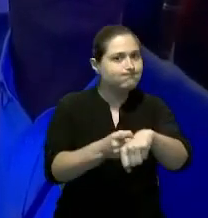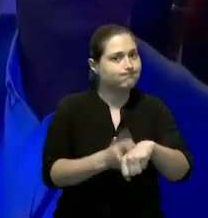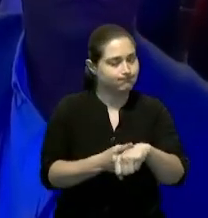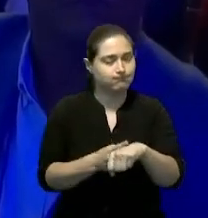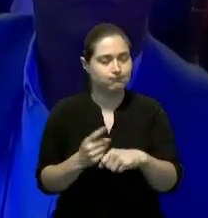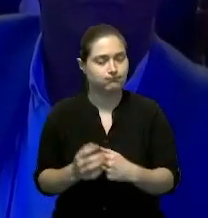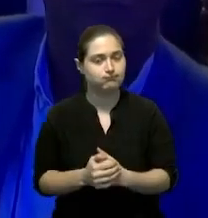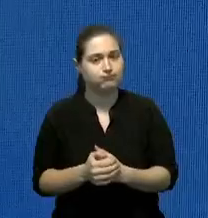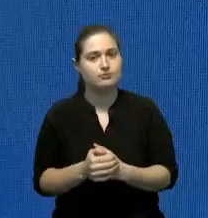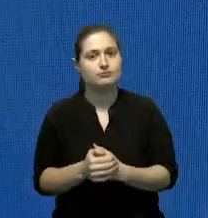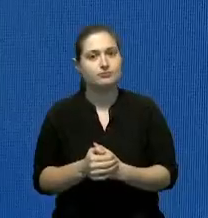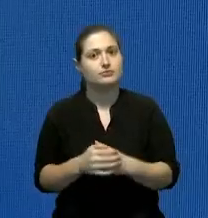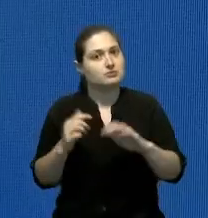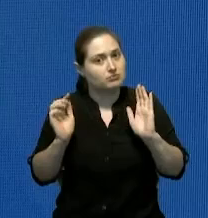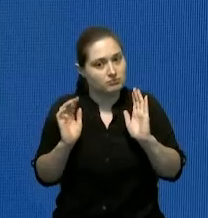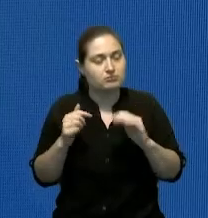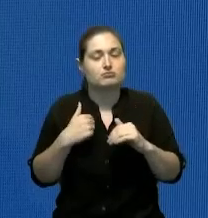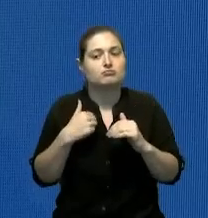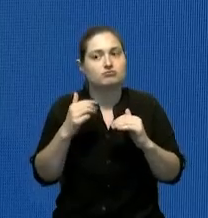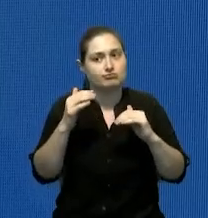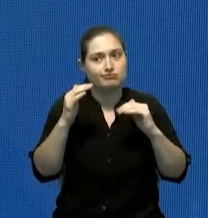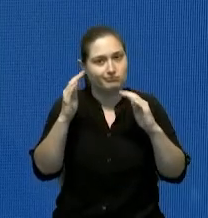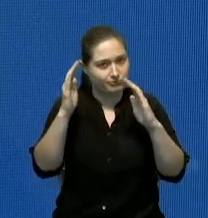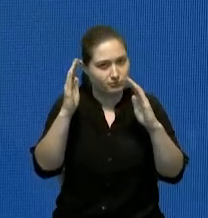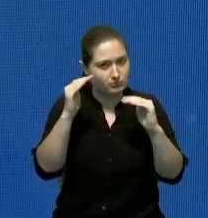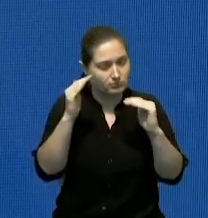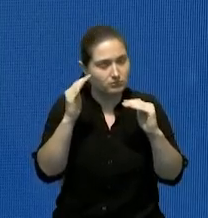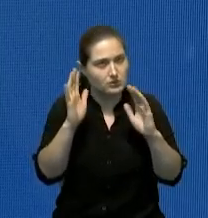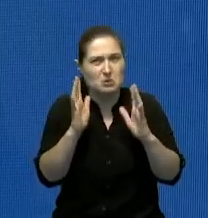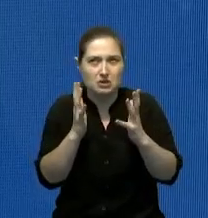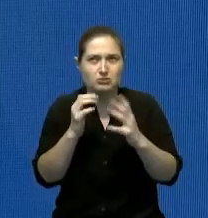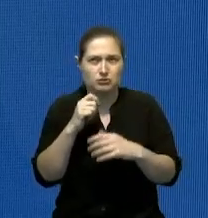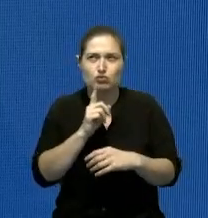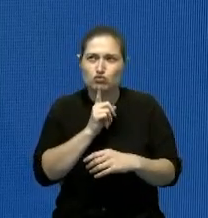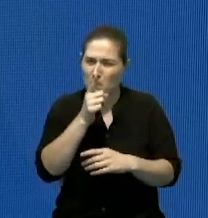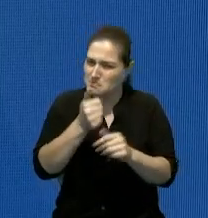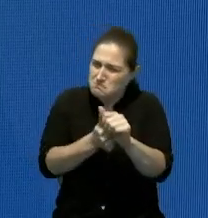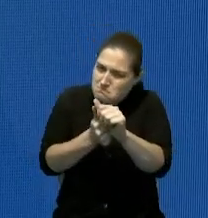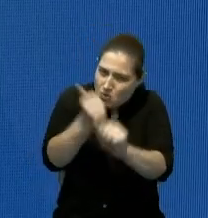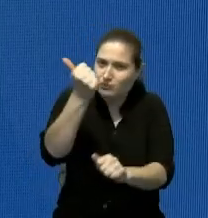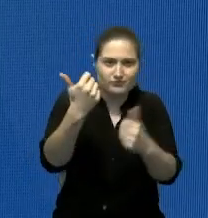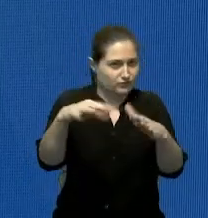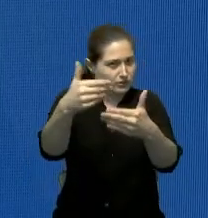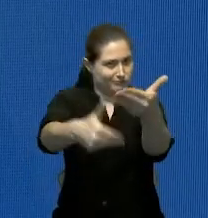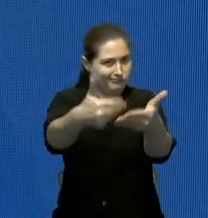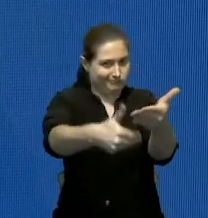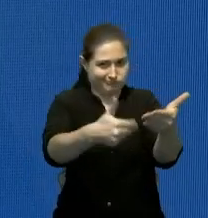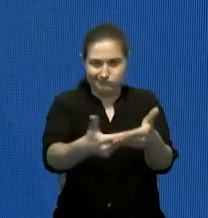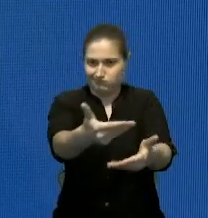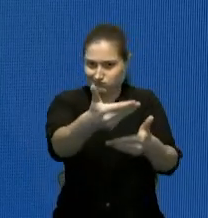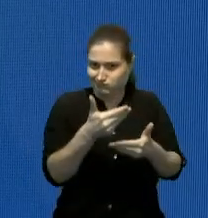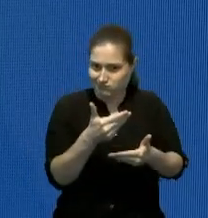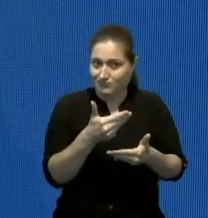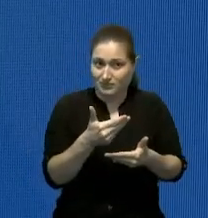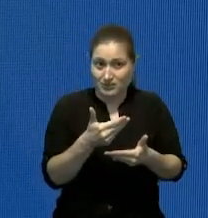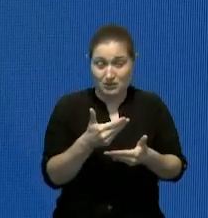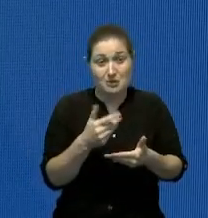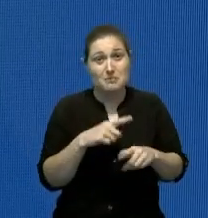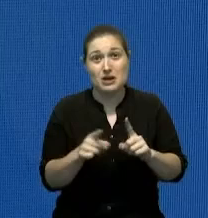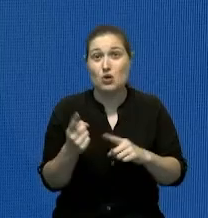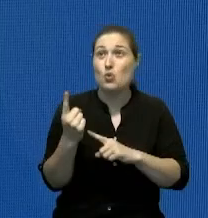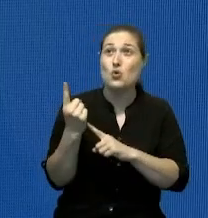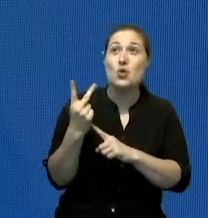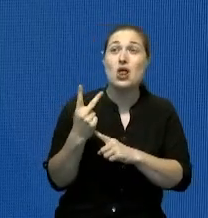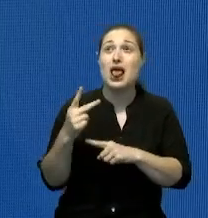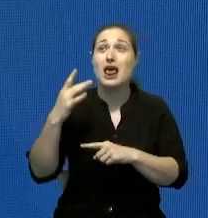yo espero que prácticamente un enorme porcentaje lo ha hecho pero tiene que ser todo no puede haber uno o una sola persona